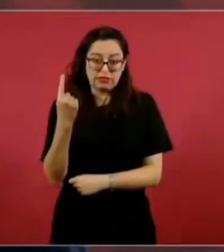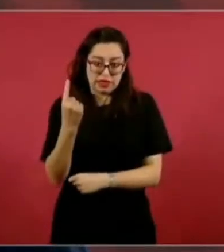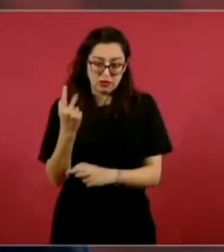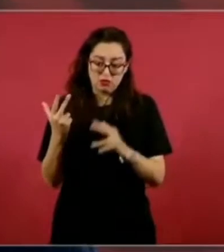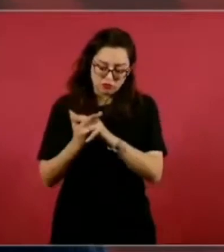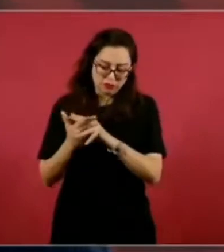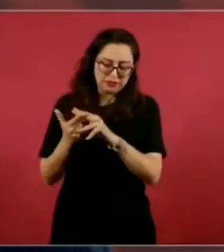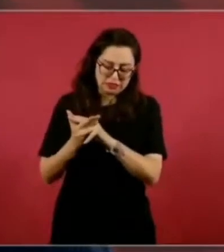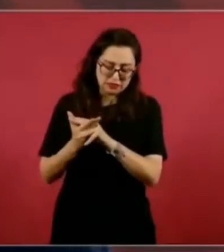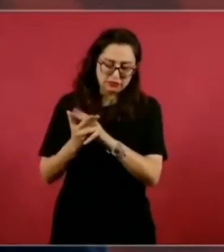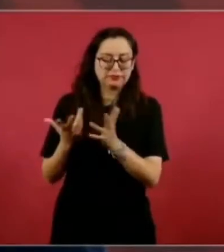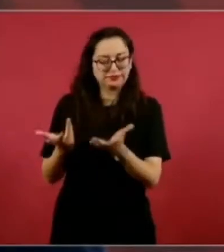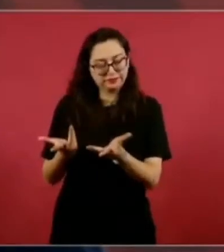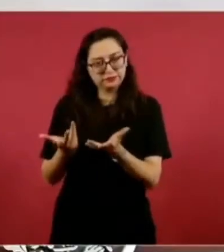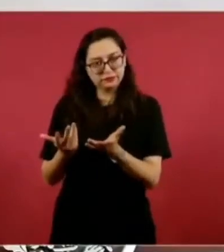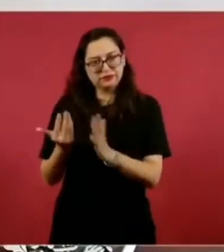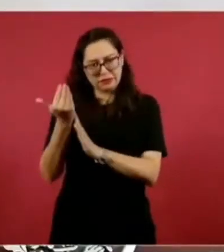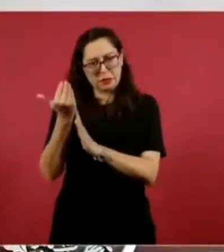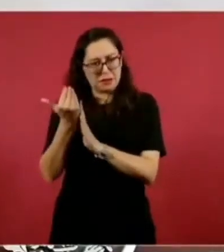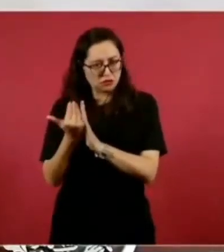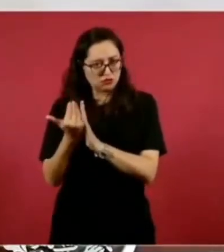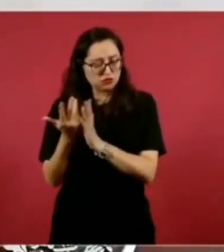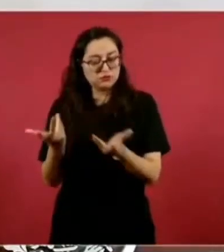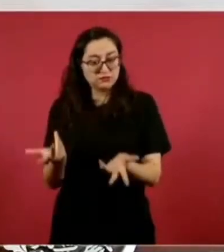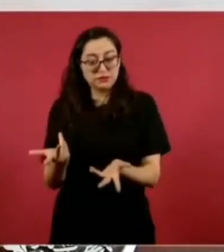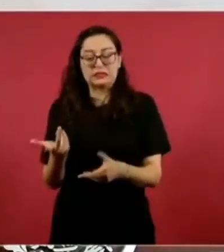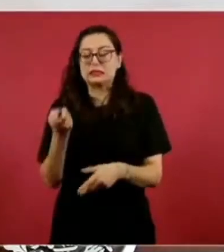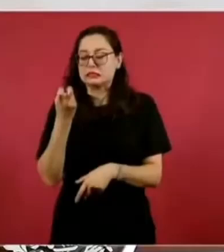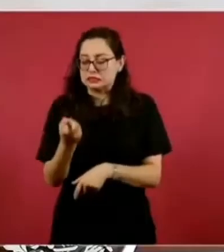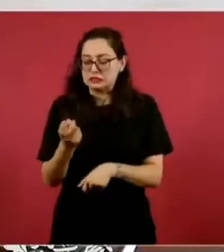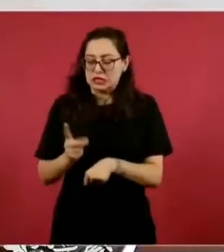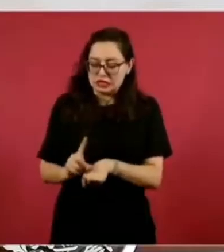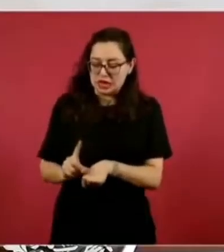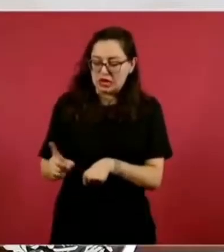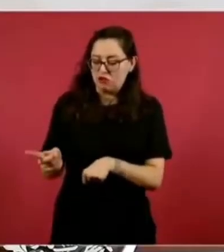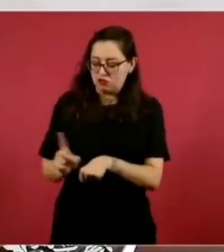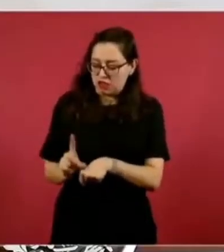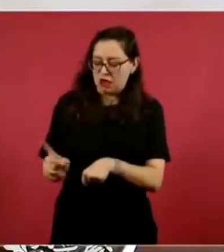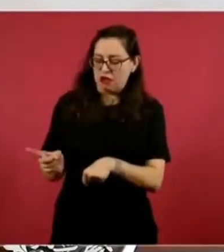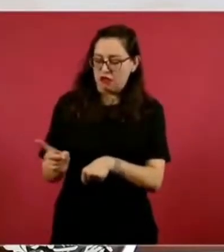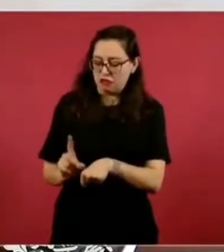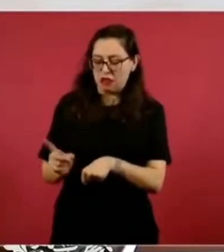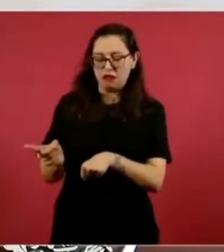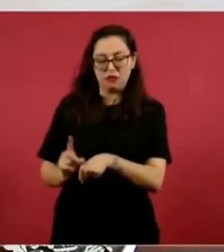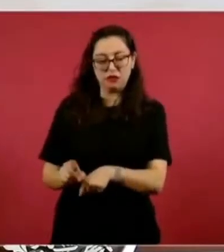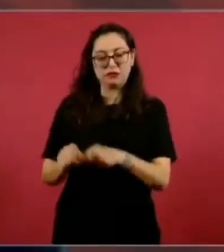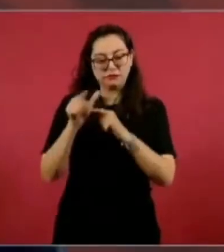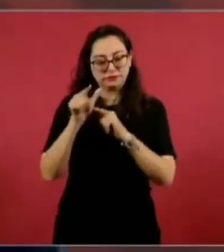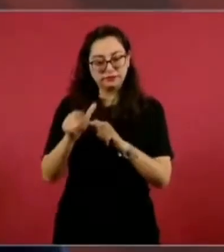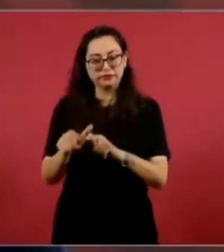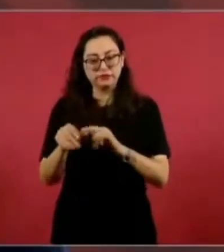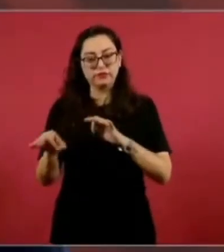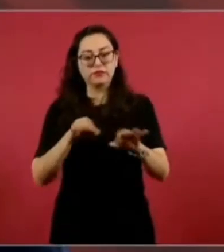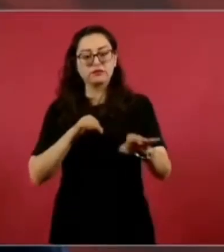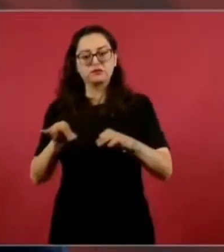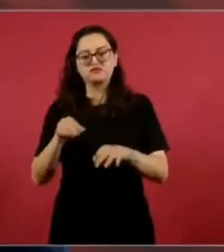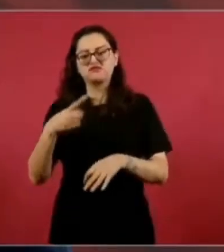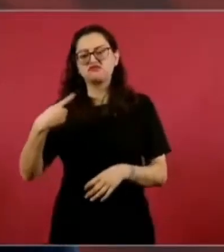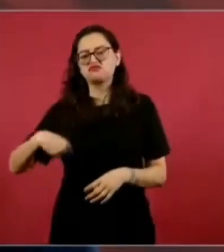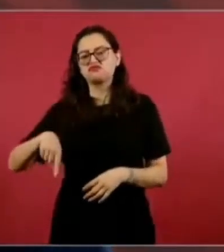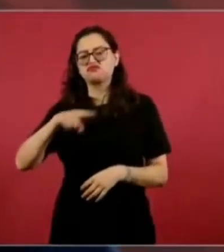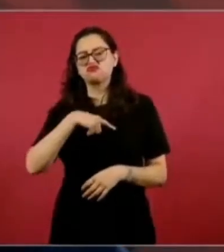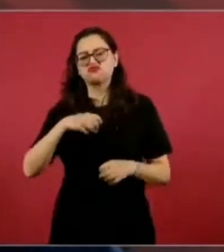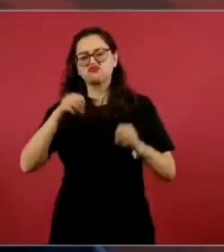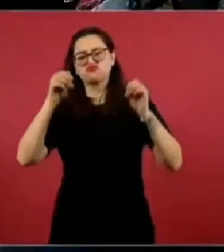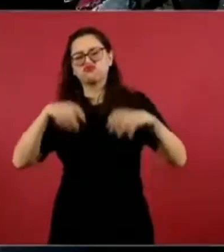trabajando en la pacificación del país todos los días. Nunca se deja de trabajar por parte del Gobierno de